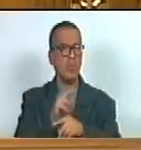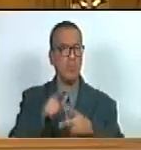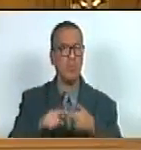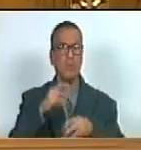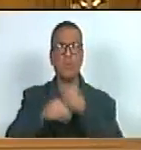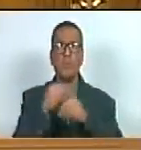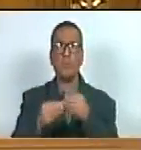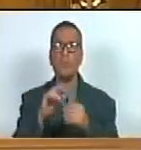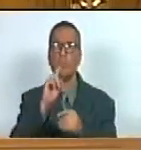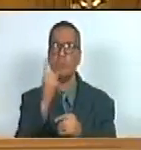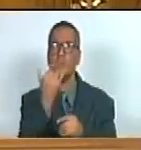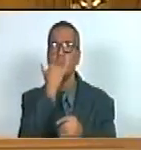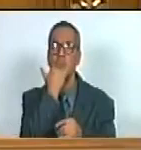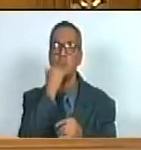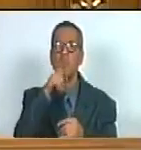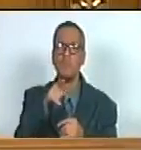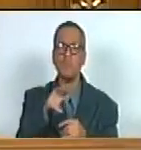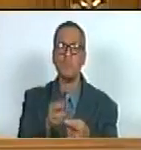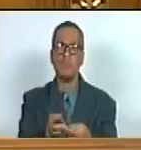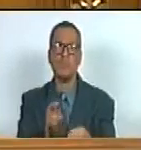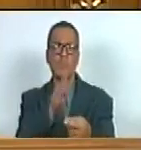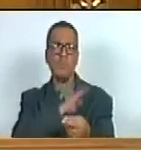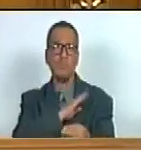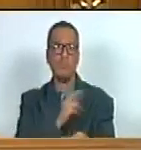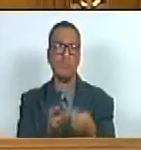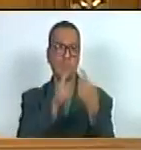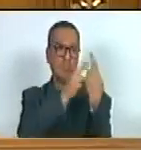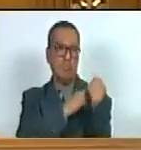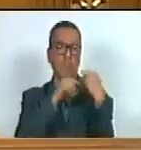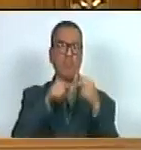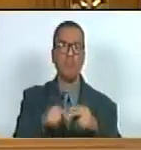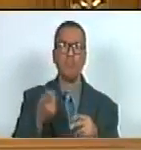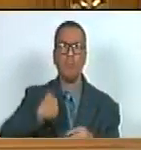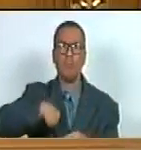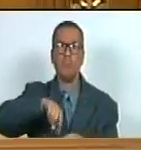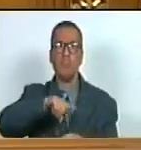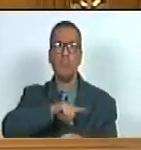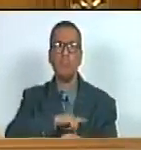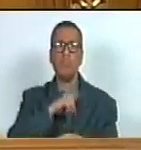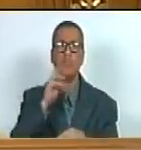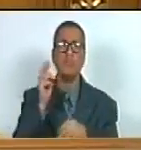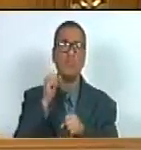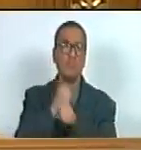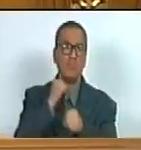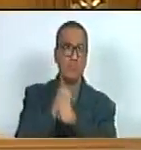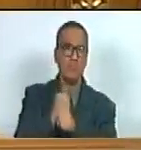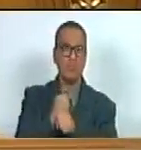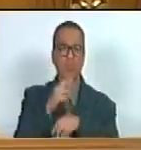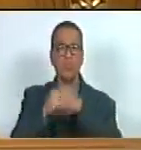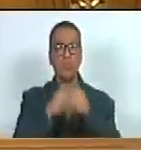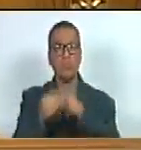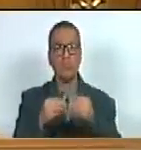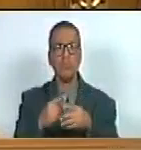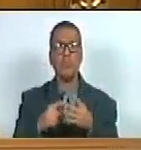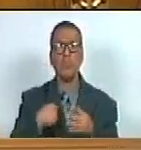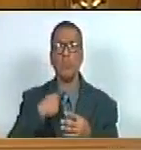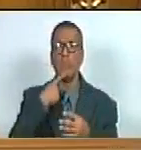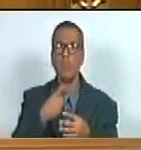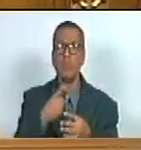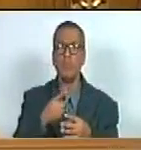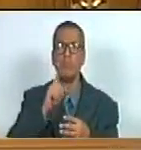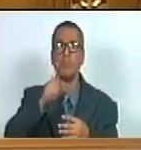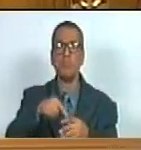comete un error debe asumirlo como tal nosotros actuamos con coherencia entre lo que decimos